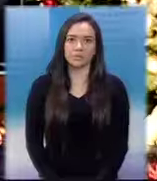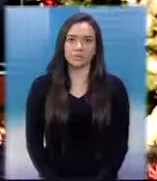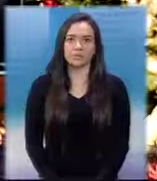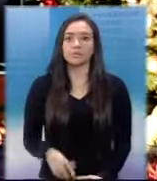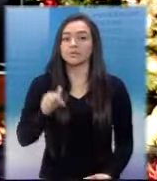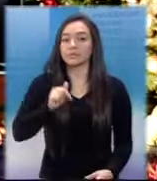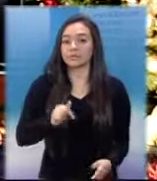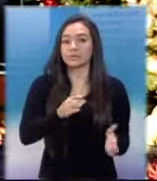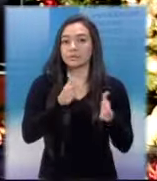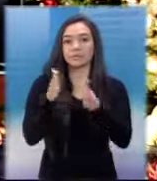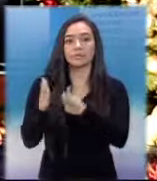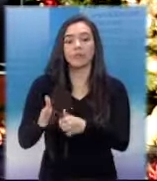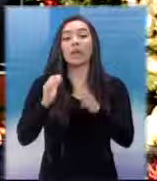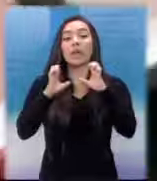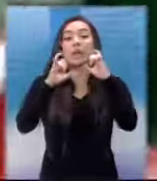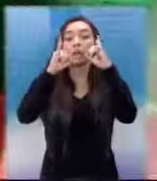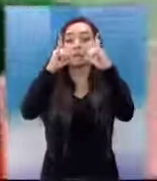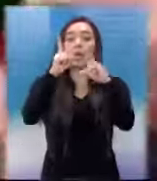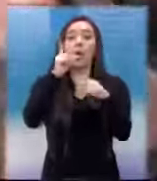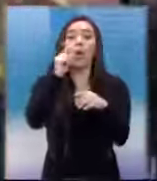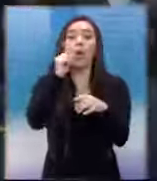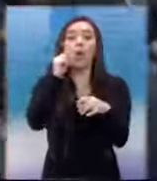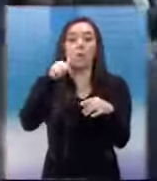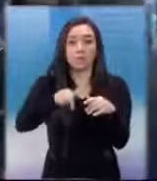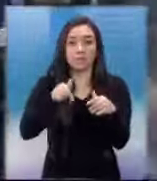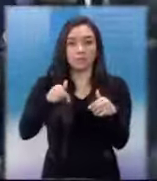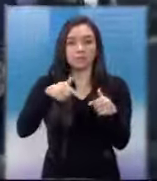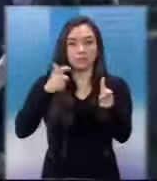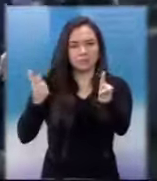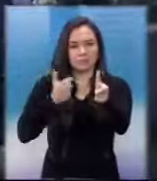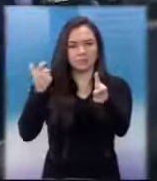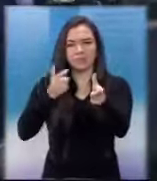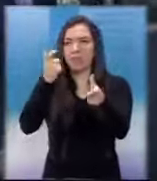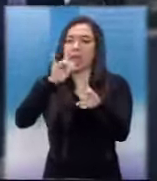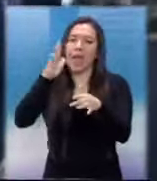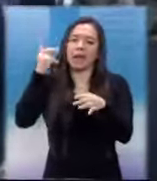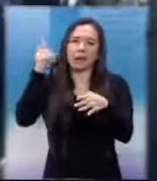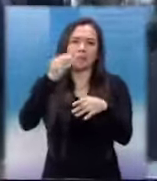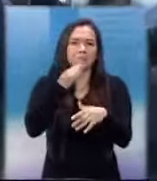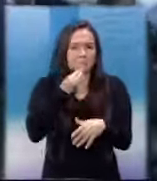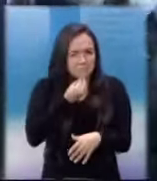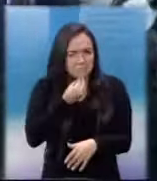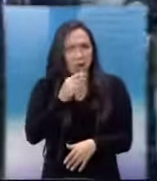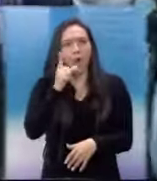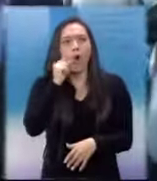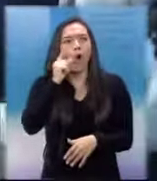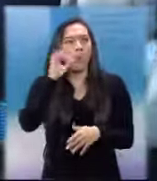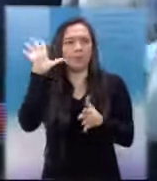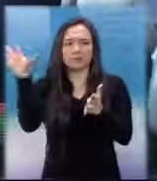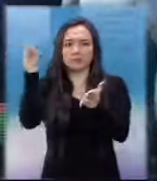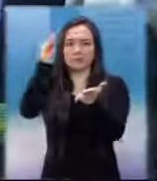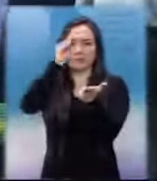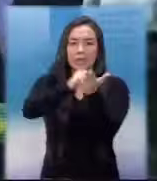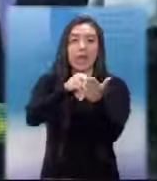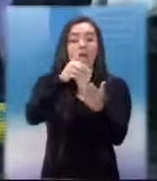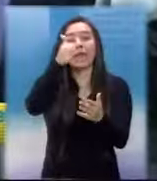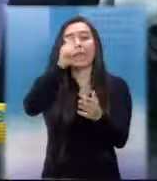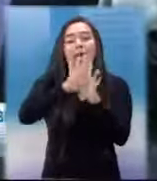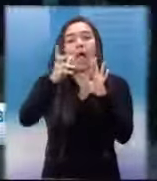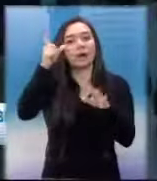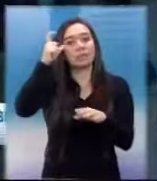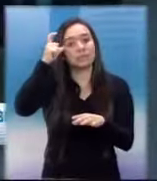Un estadounidense veterano de la guerra de Corea regresó a casa luego de ser liberado y deportado por Corea del Norte.